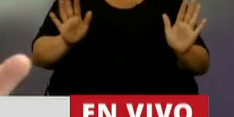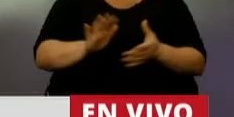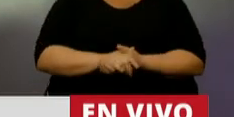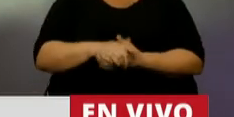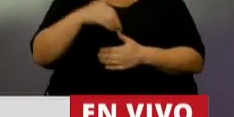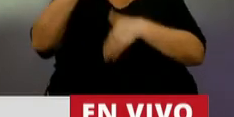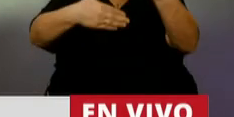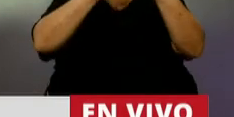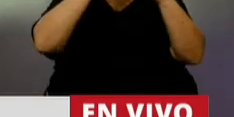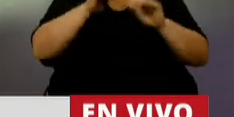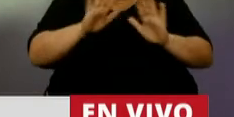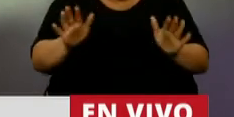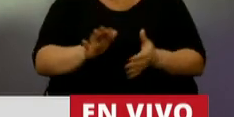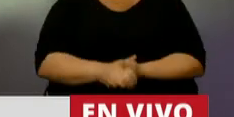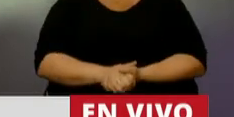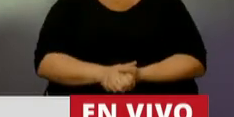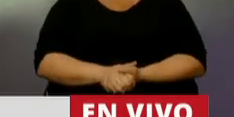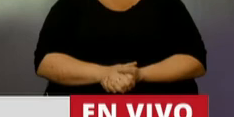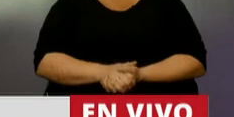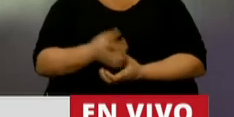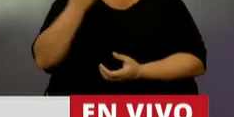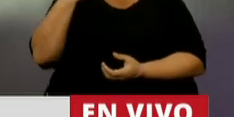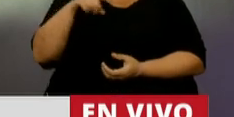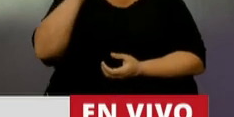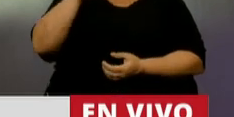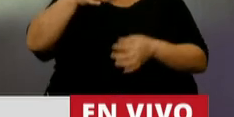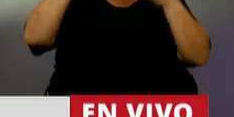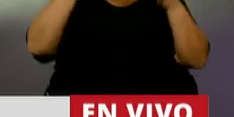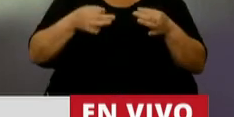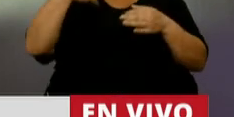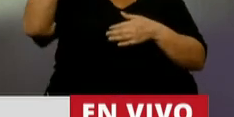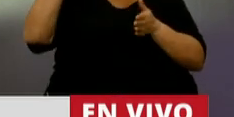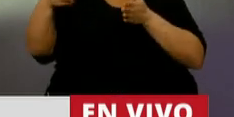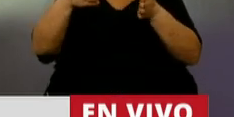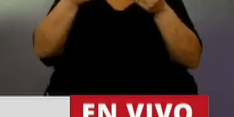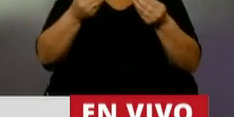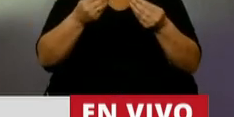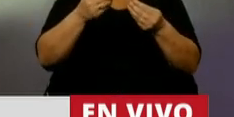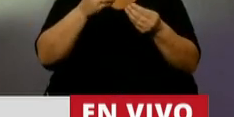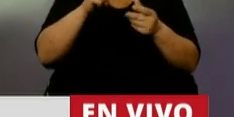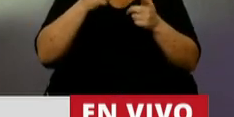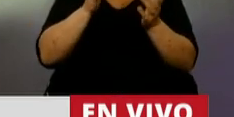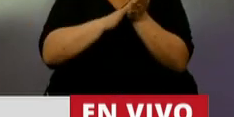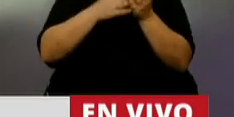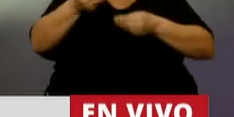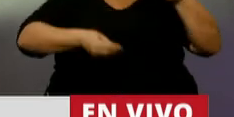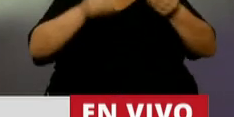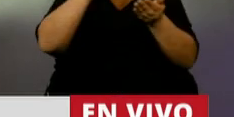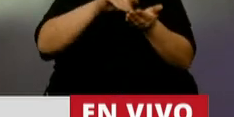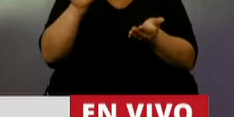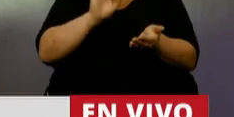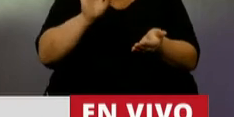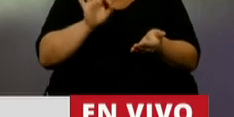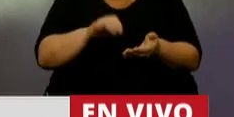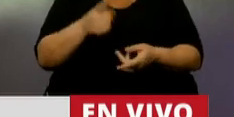No va haber viento favorable, señor Presidente, cuando la verdadera hoja de ruta no está escrita en este presupuesto,